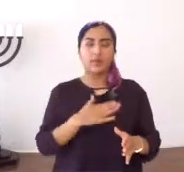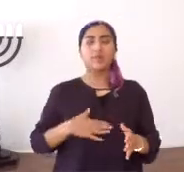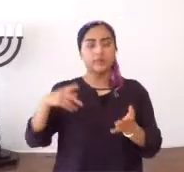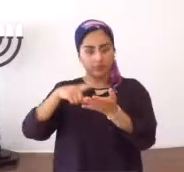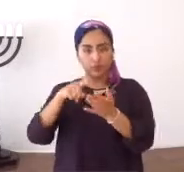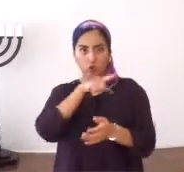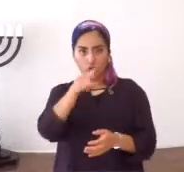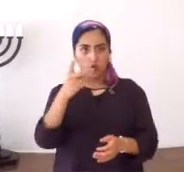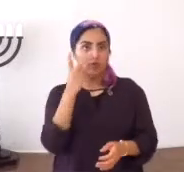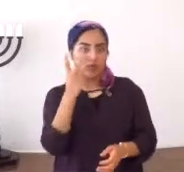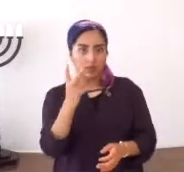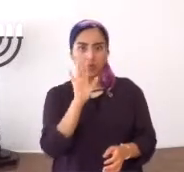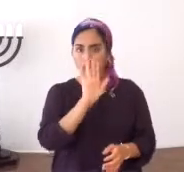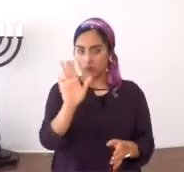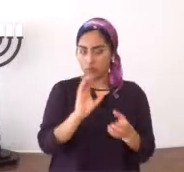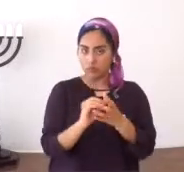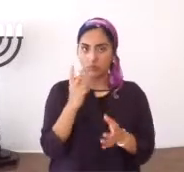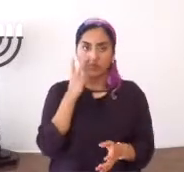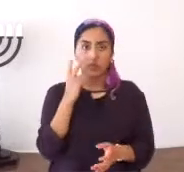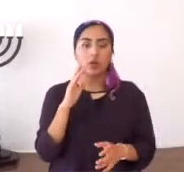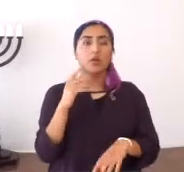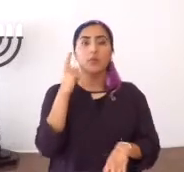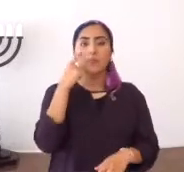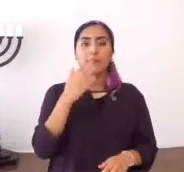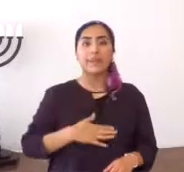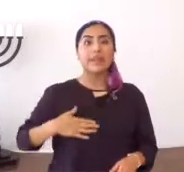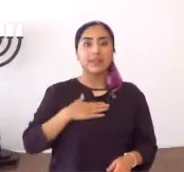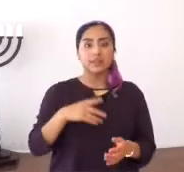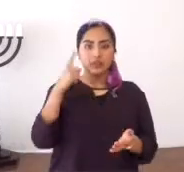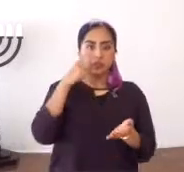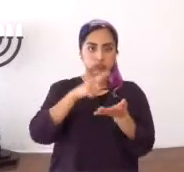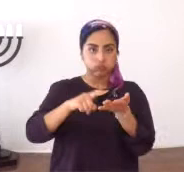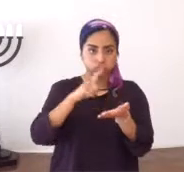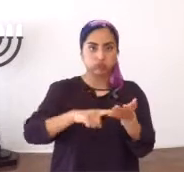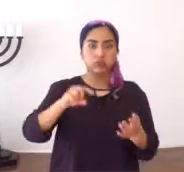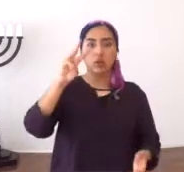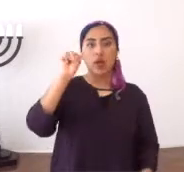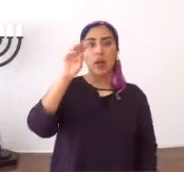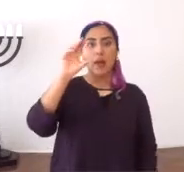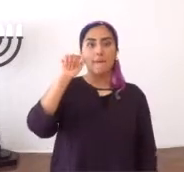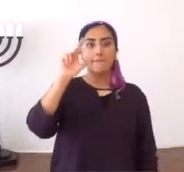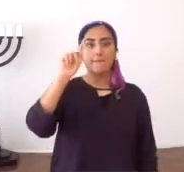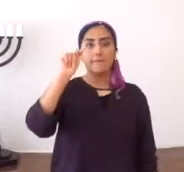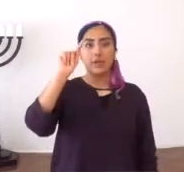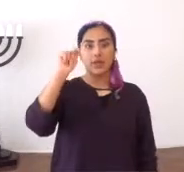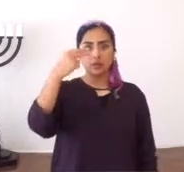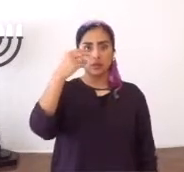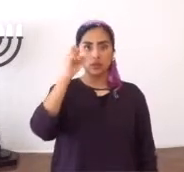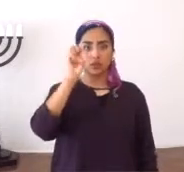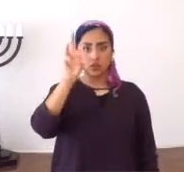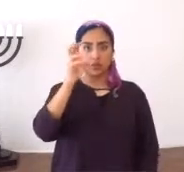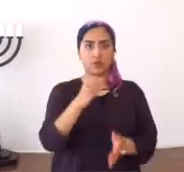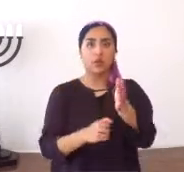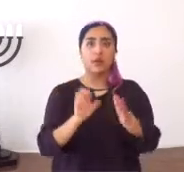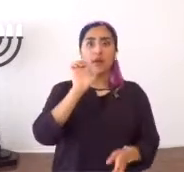los profetas, vamos para allá, para que usted lo vea, si quiere, vamos a Matillahu, a Mateo 5,